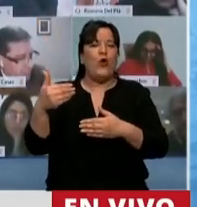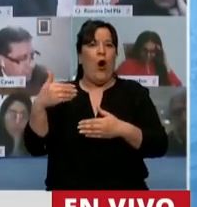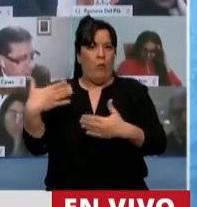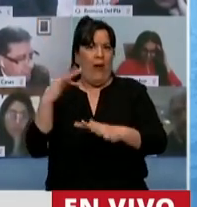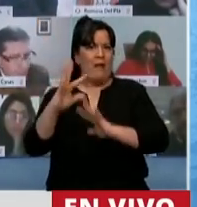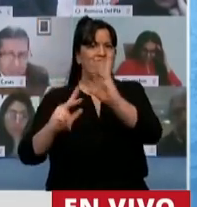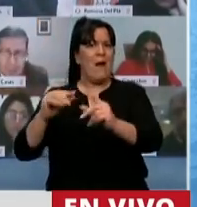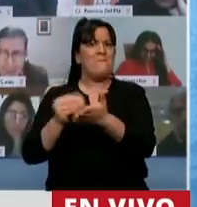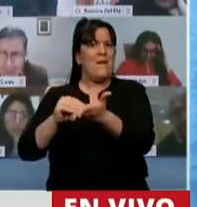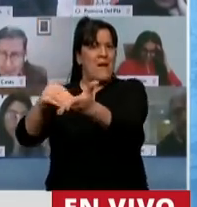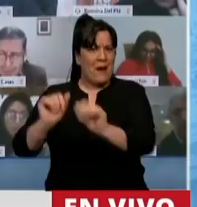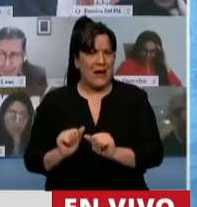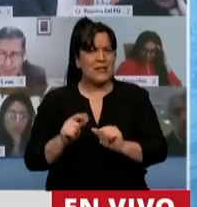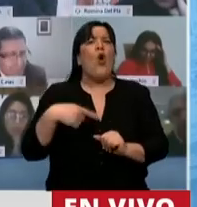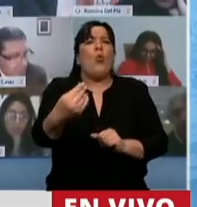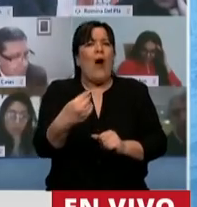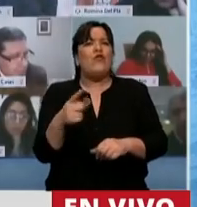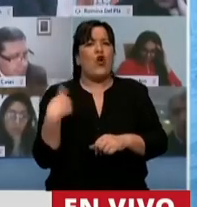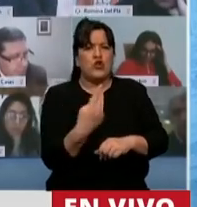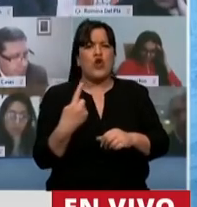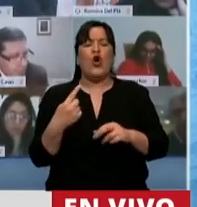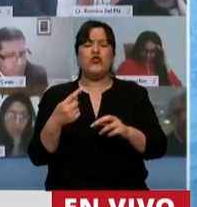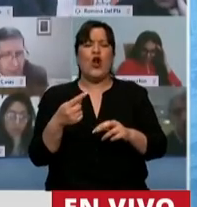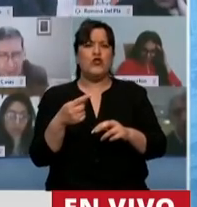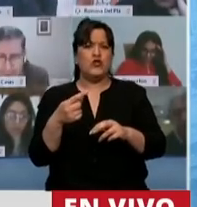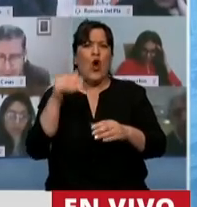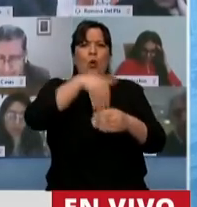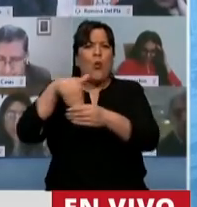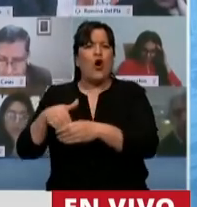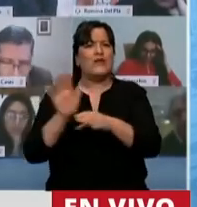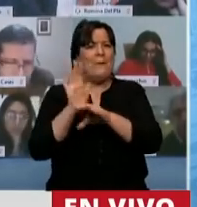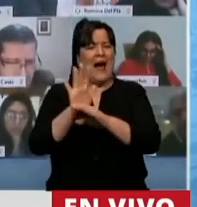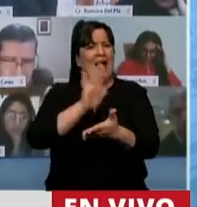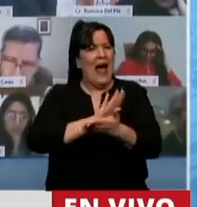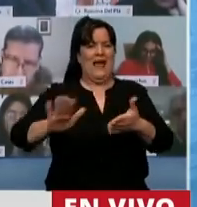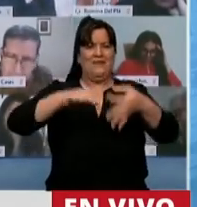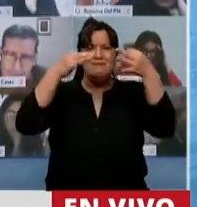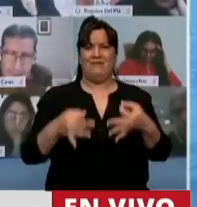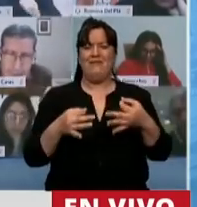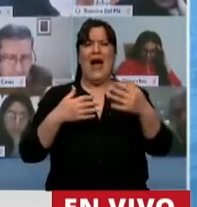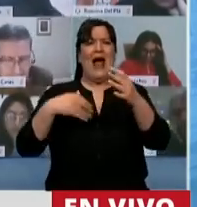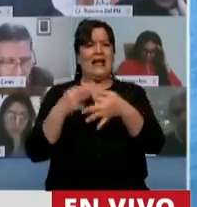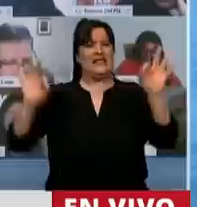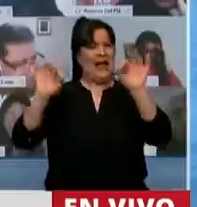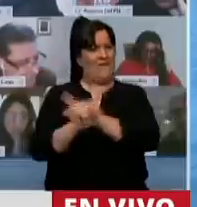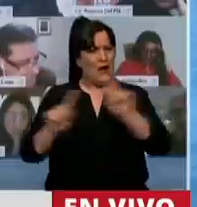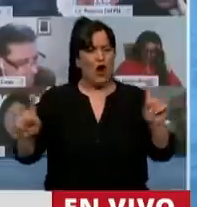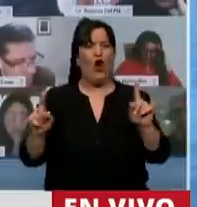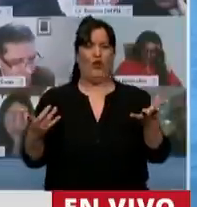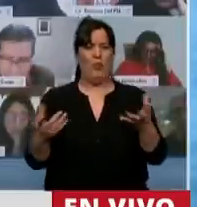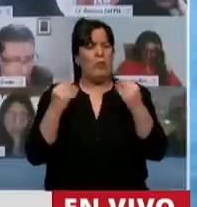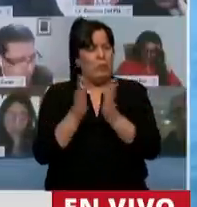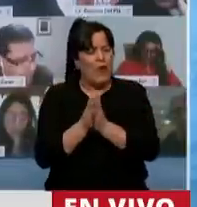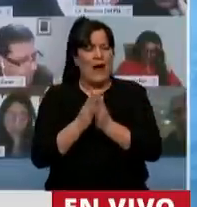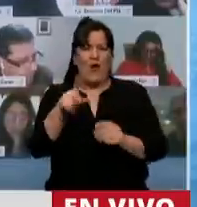adelante. ¿Cuándo vamos a votar alguna ley que no sea de impunidad? ¿Cuándo vamos a votar alguna ley que no sea un traje a